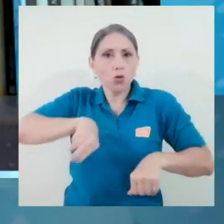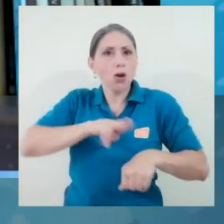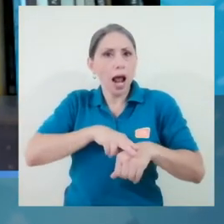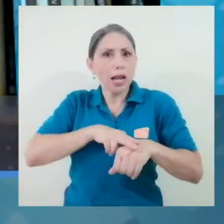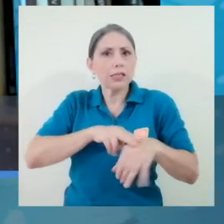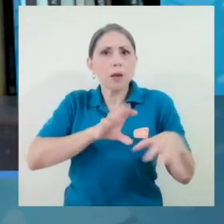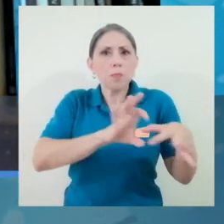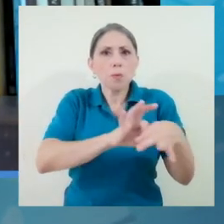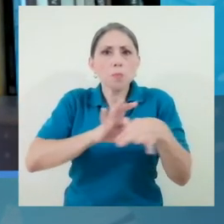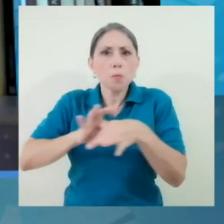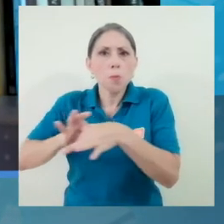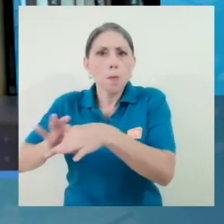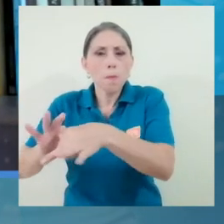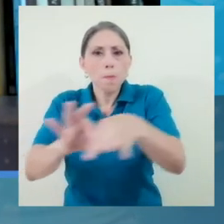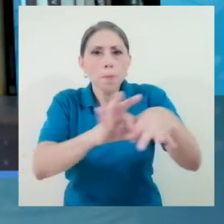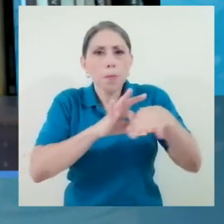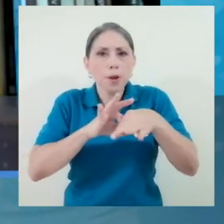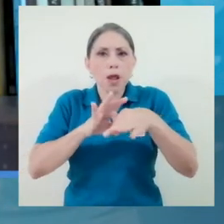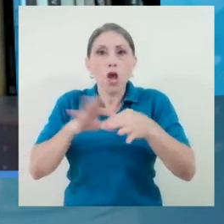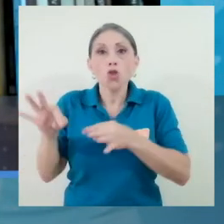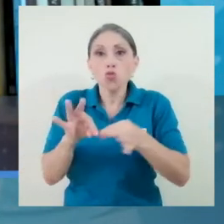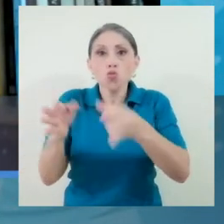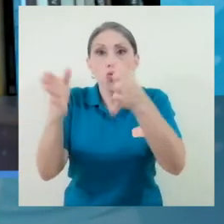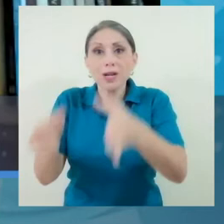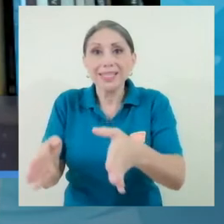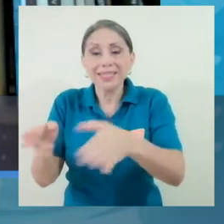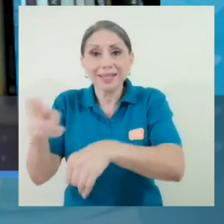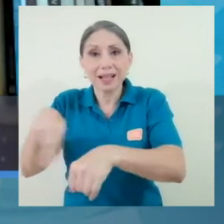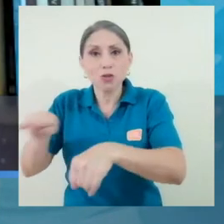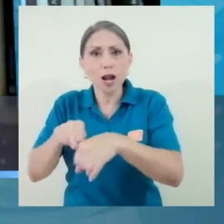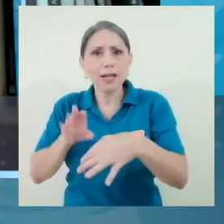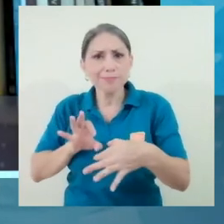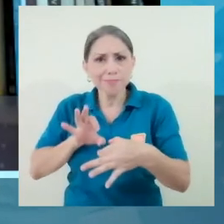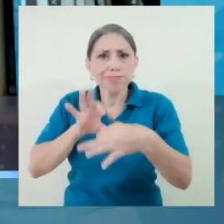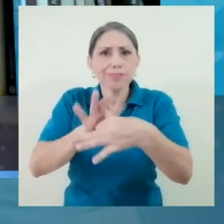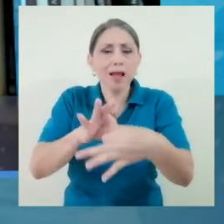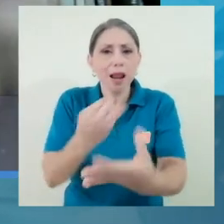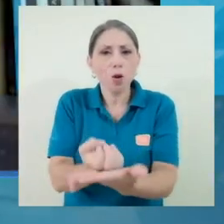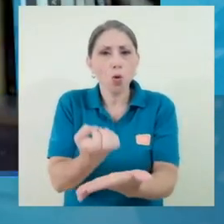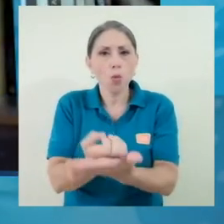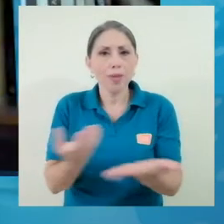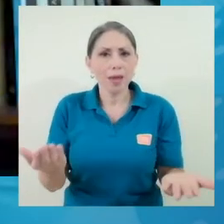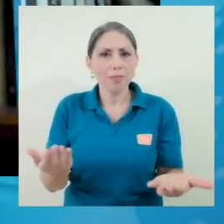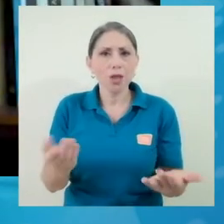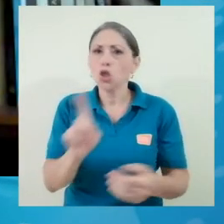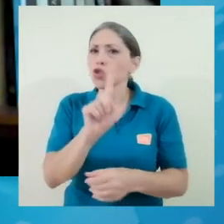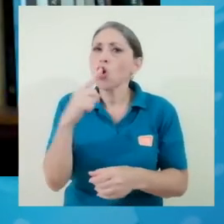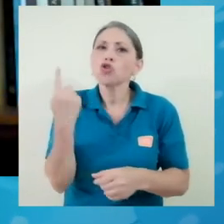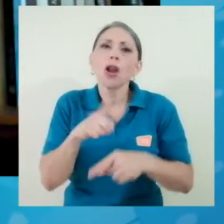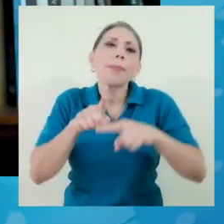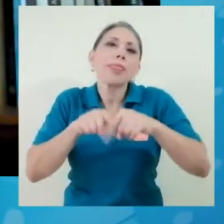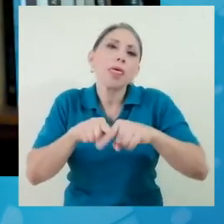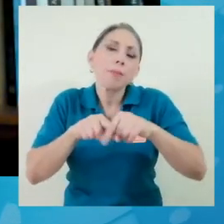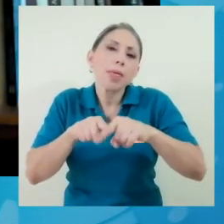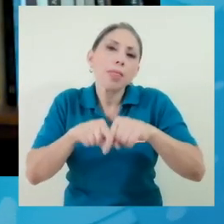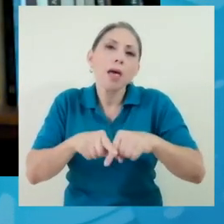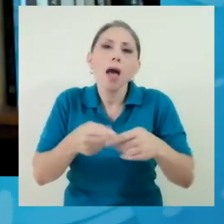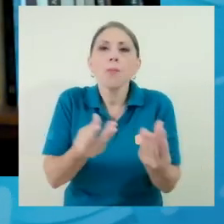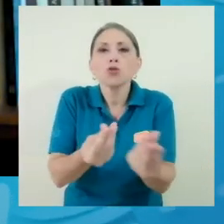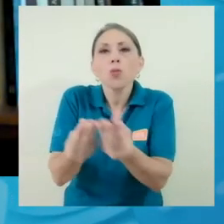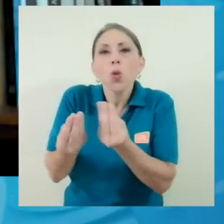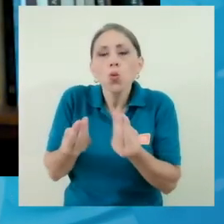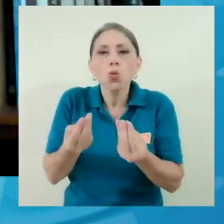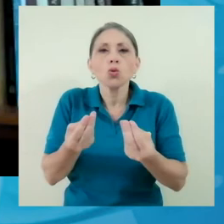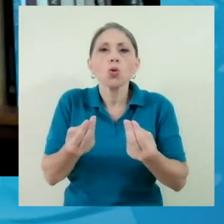nacionales a la economía, de no depender solamente con productos o servicios